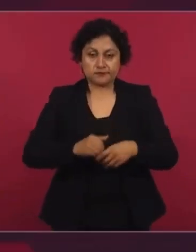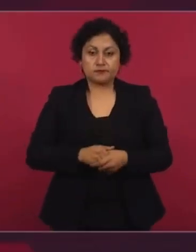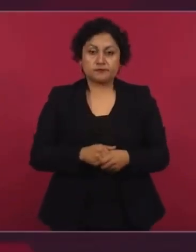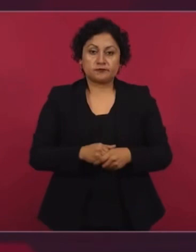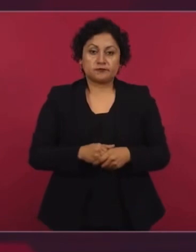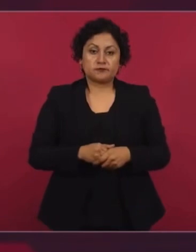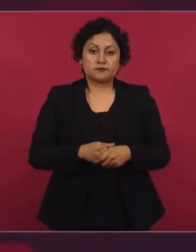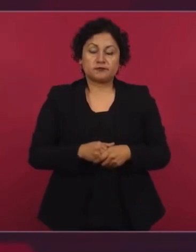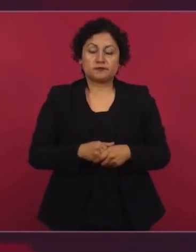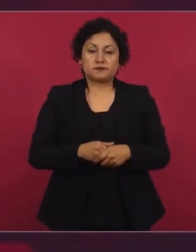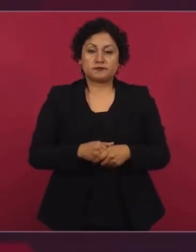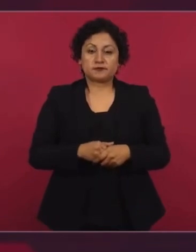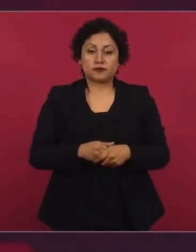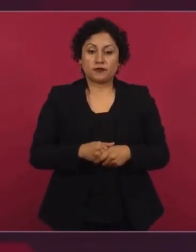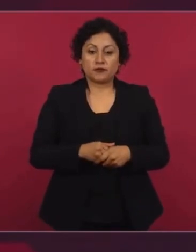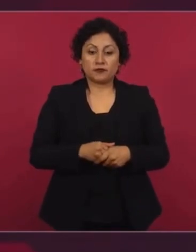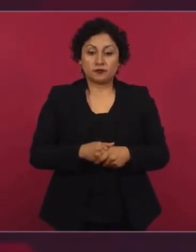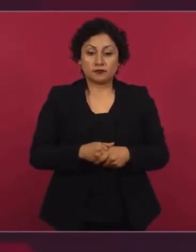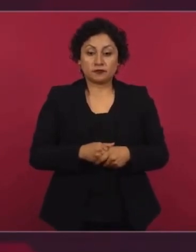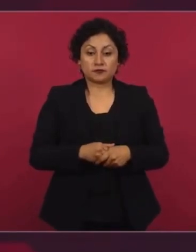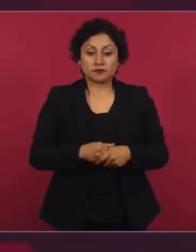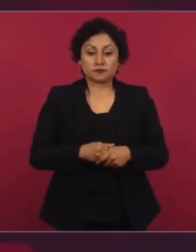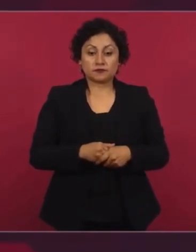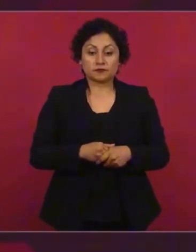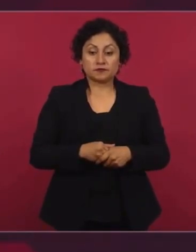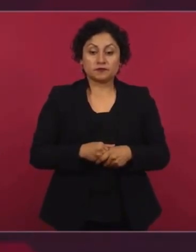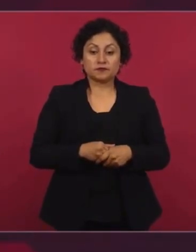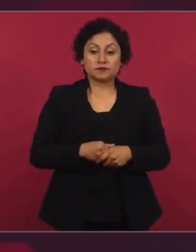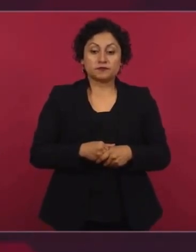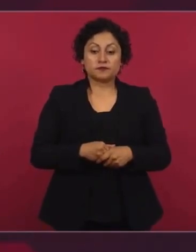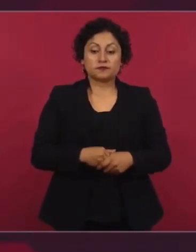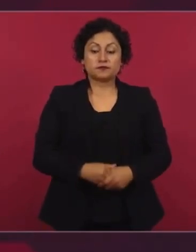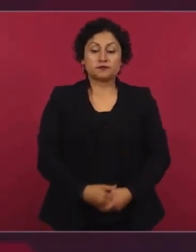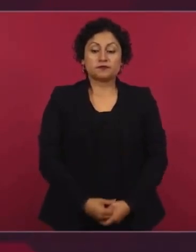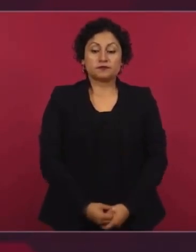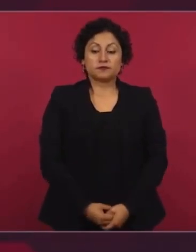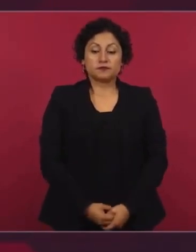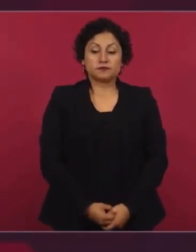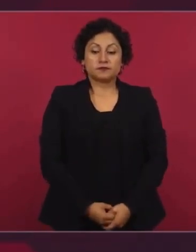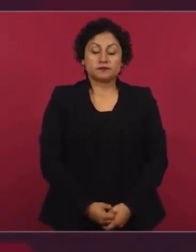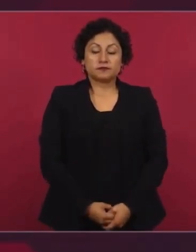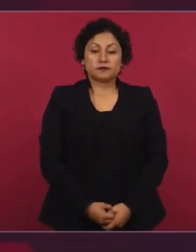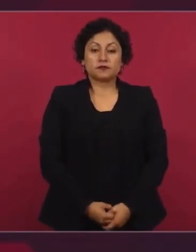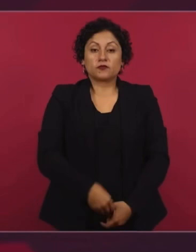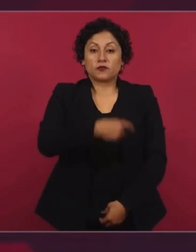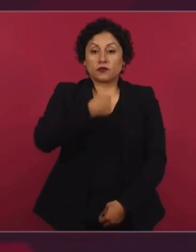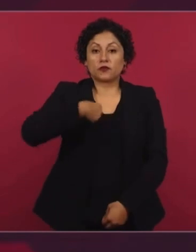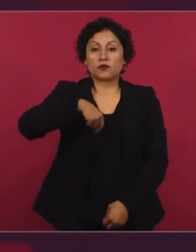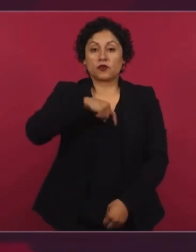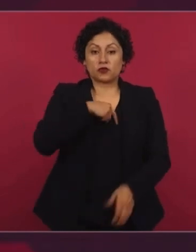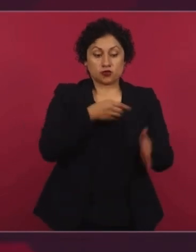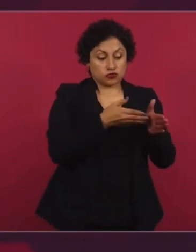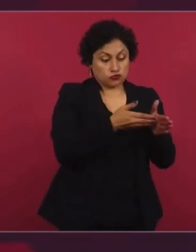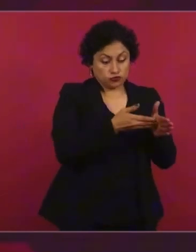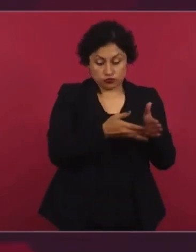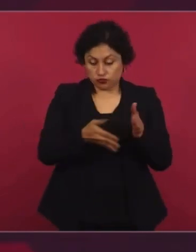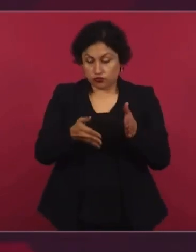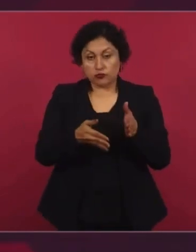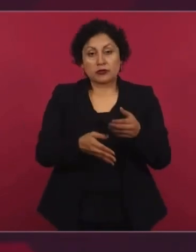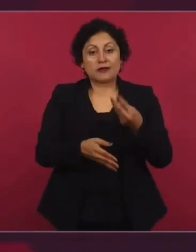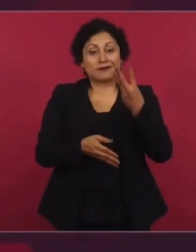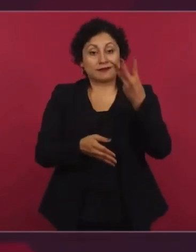Son tres actividades, tres tareas.